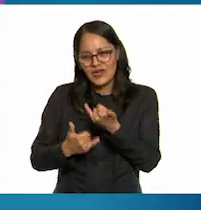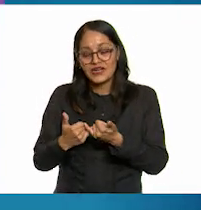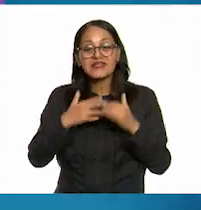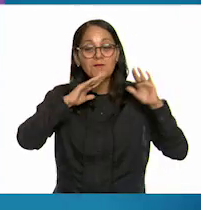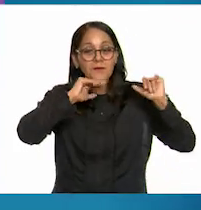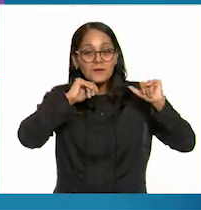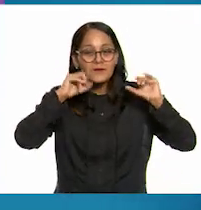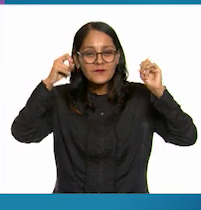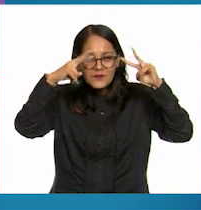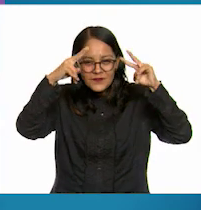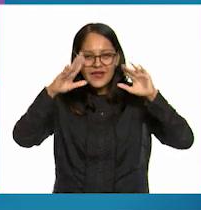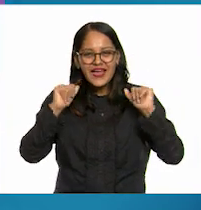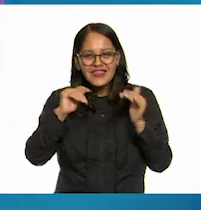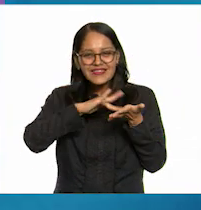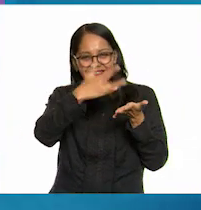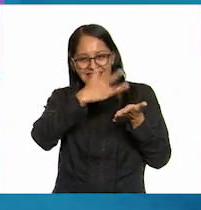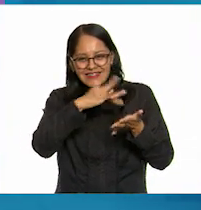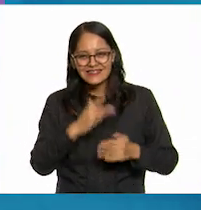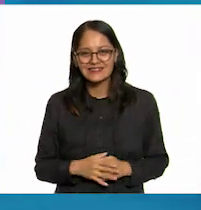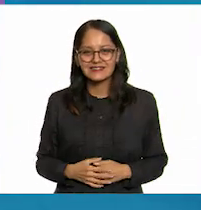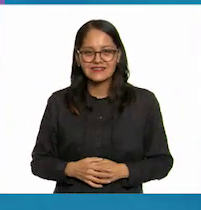voy adiós don leopoldo gracias